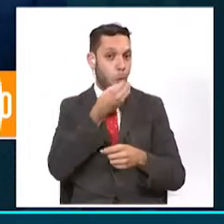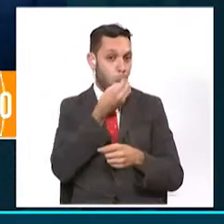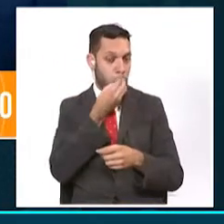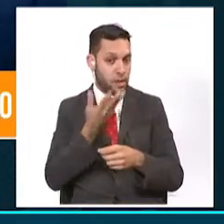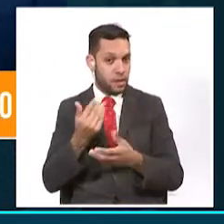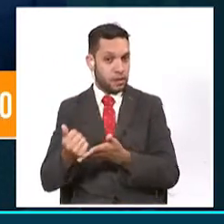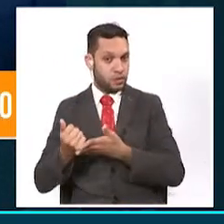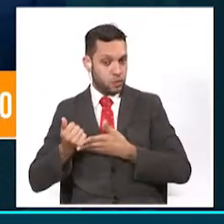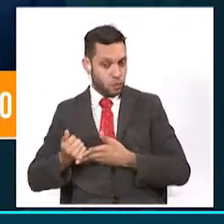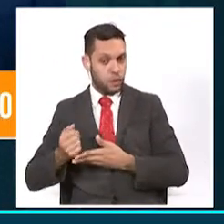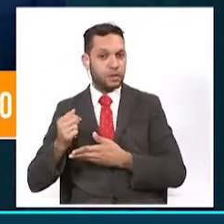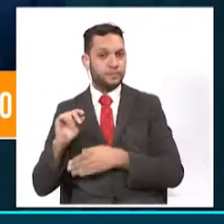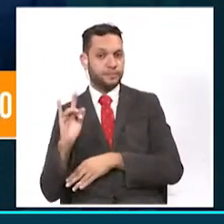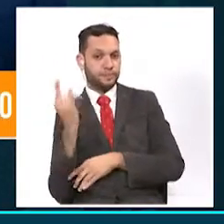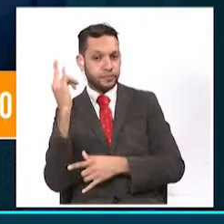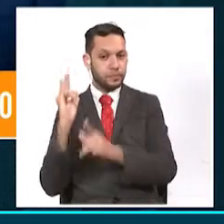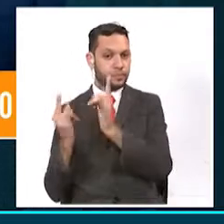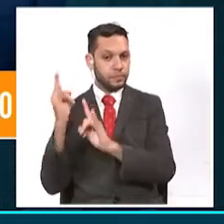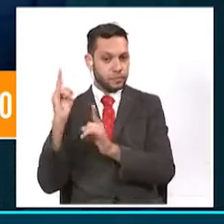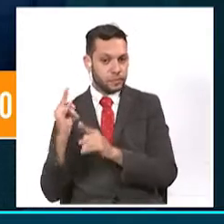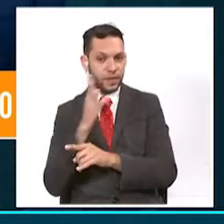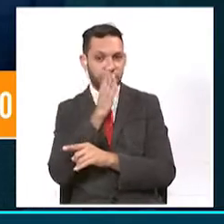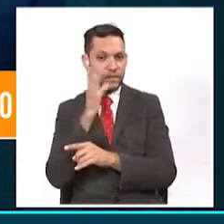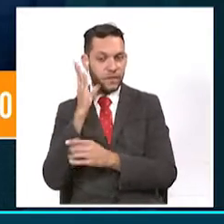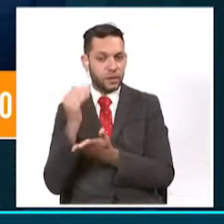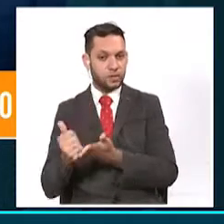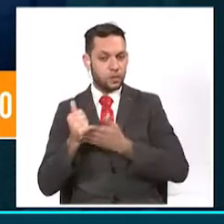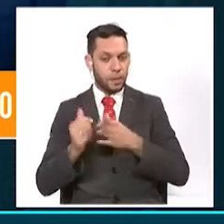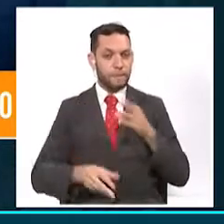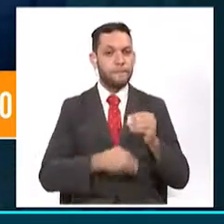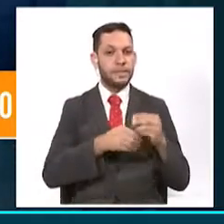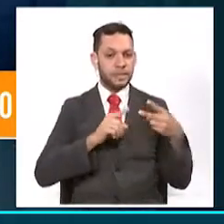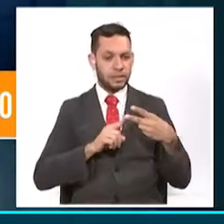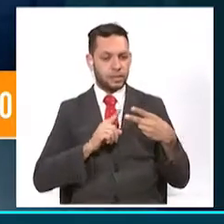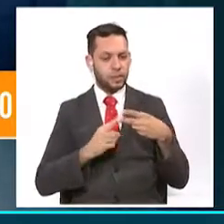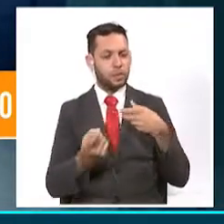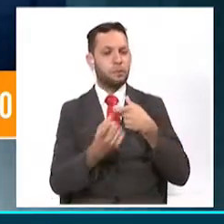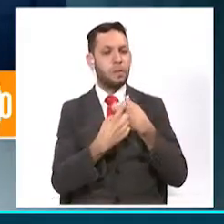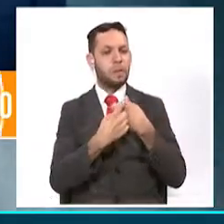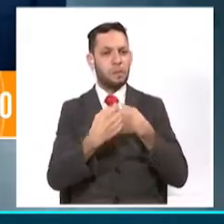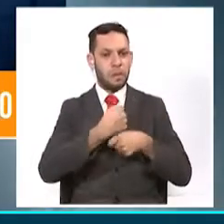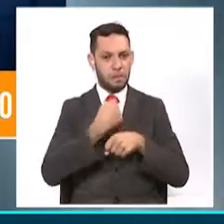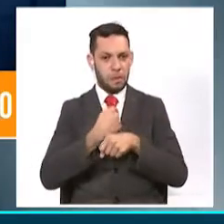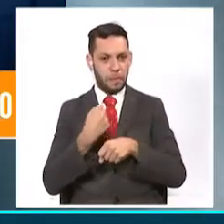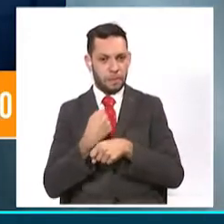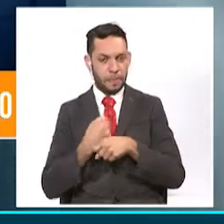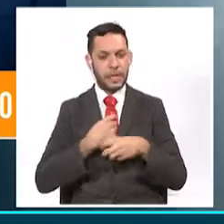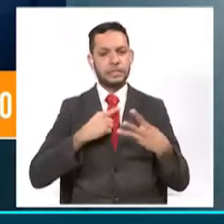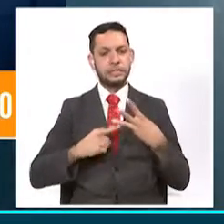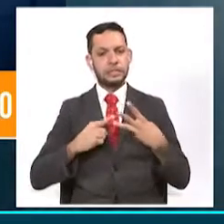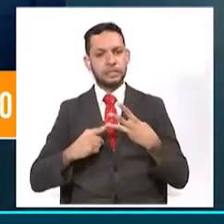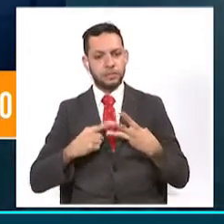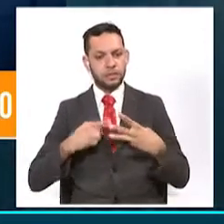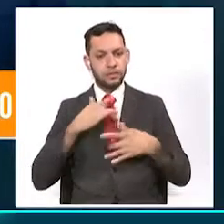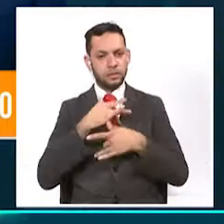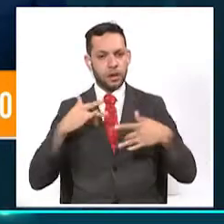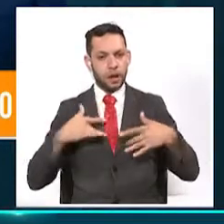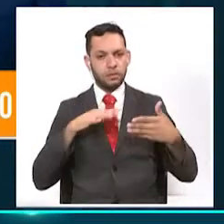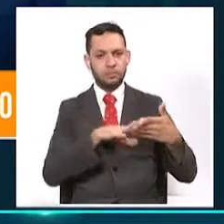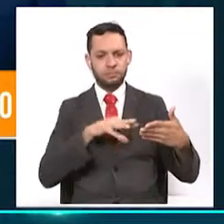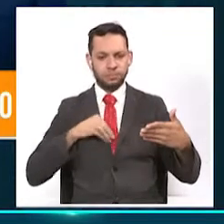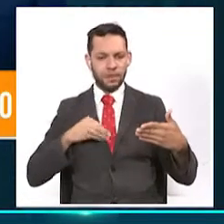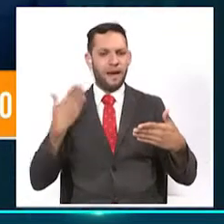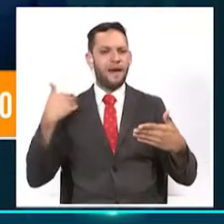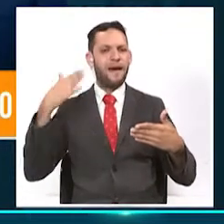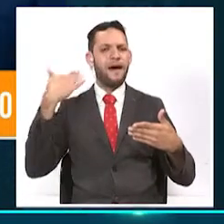Somos un gran generador y recuperador de empleo. Practicamos protocolos de bioseguridad antes de que